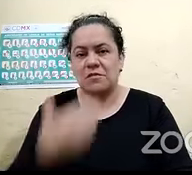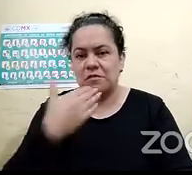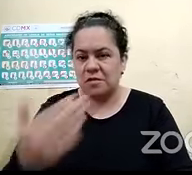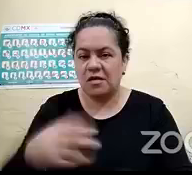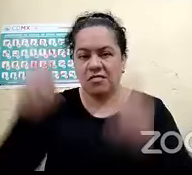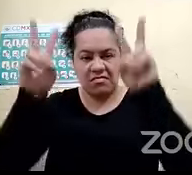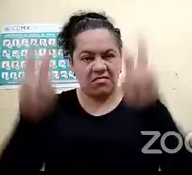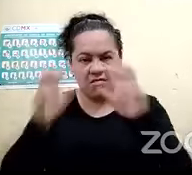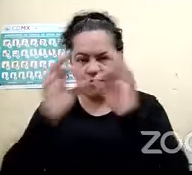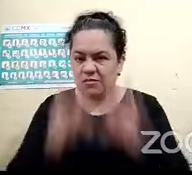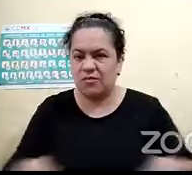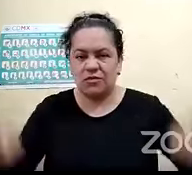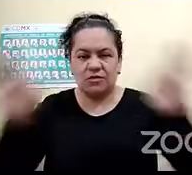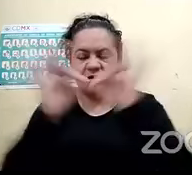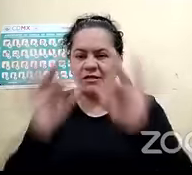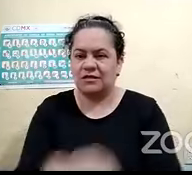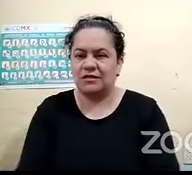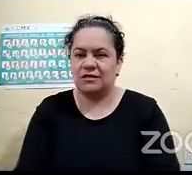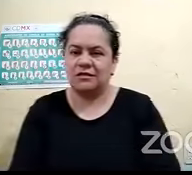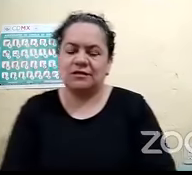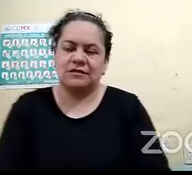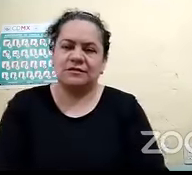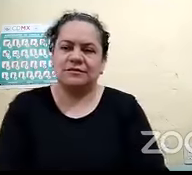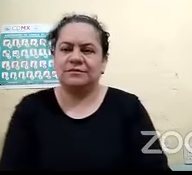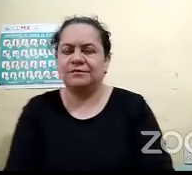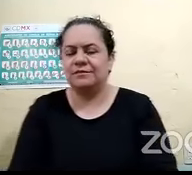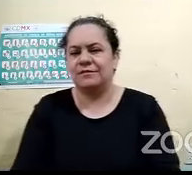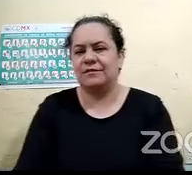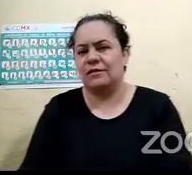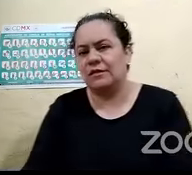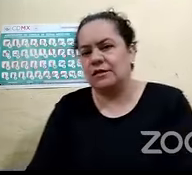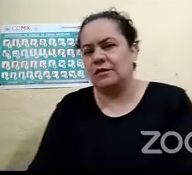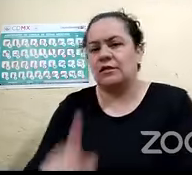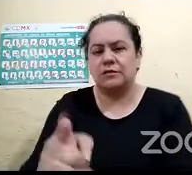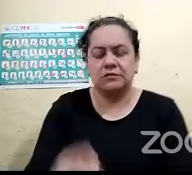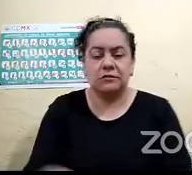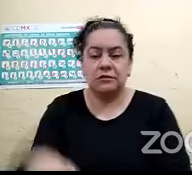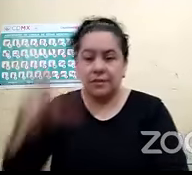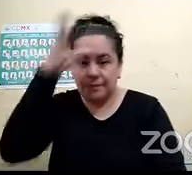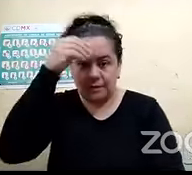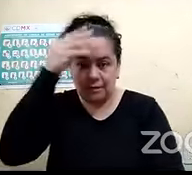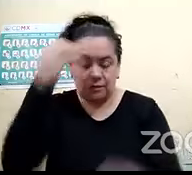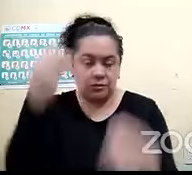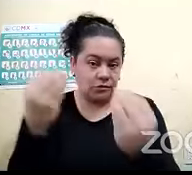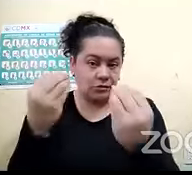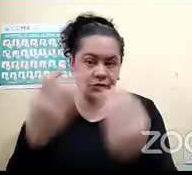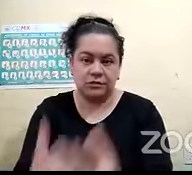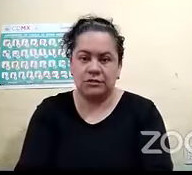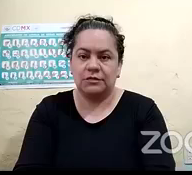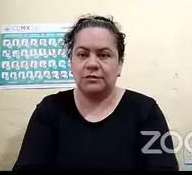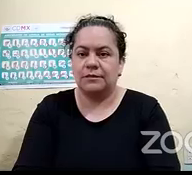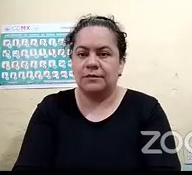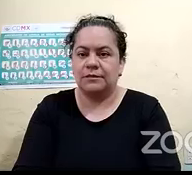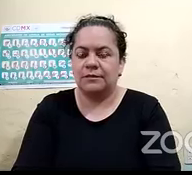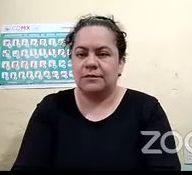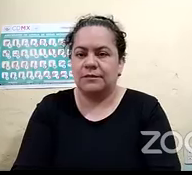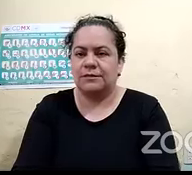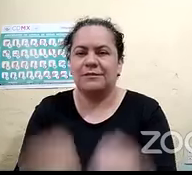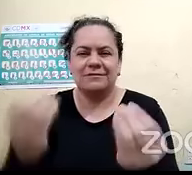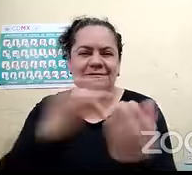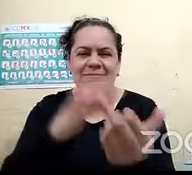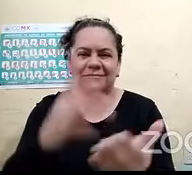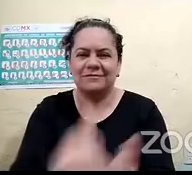participantes por sus experiencias que nos están enseñando muchísimo. A ver, América